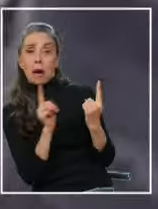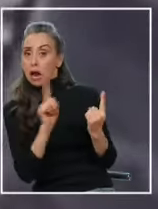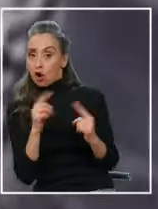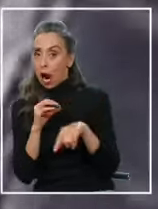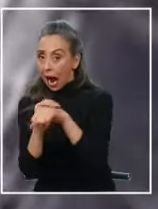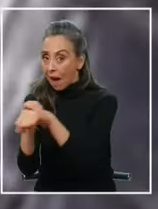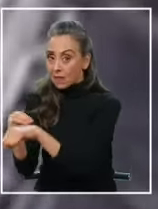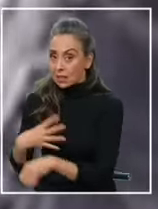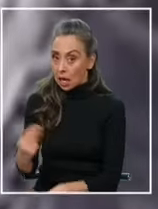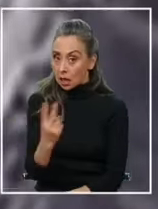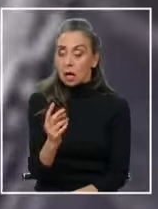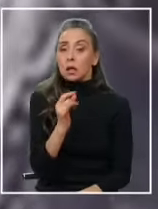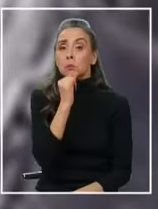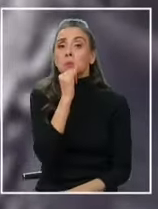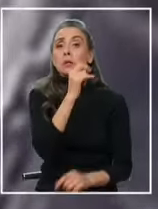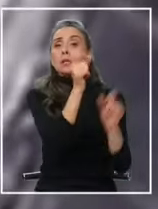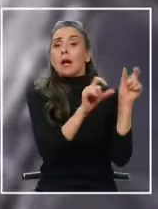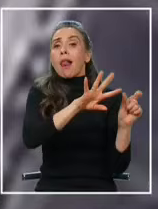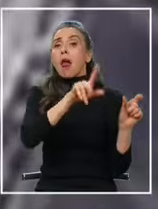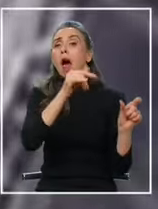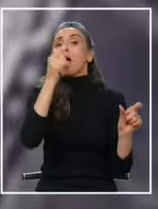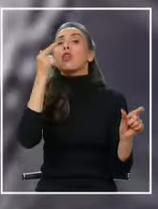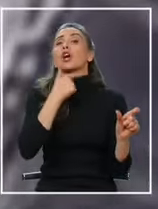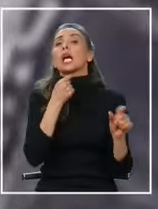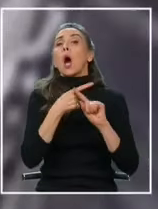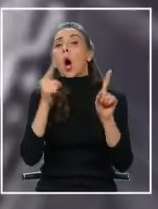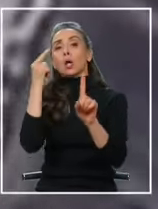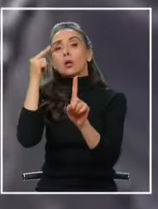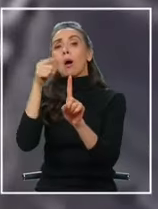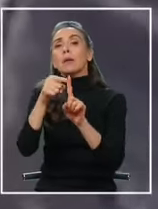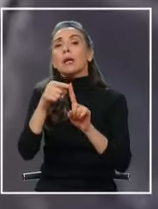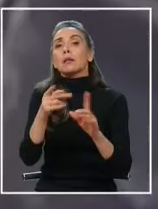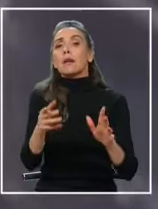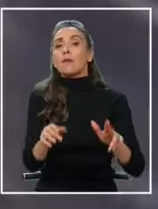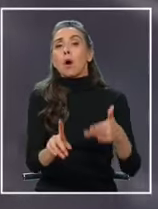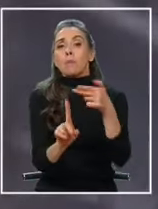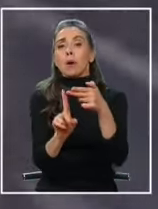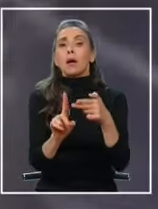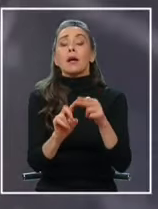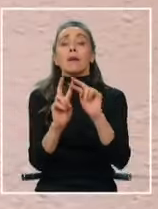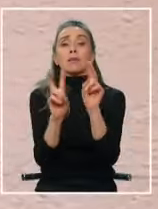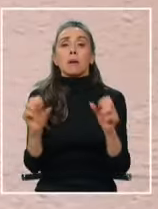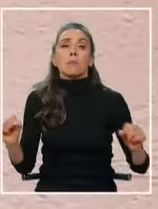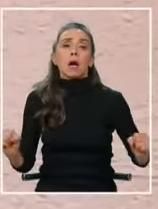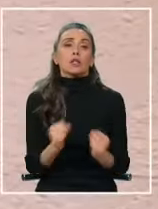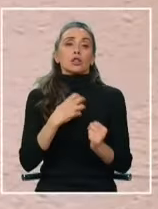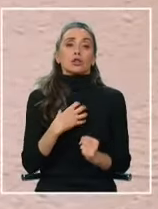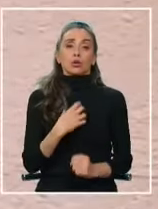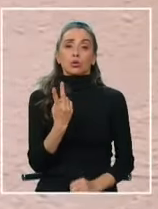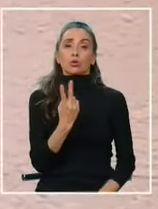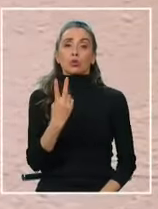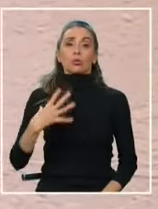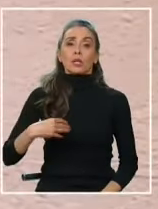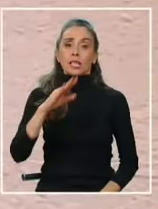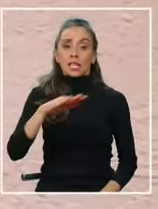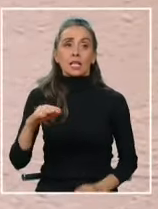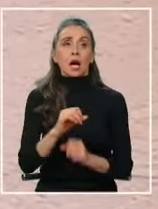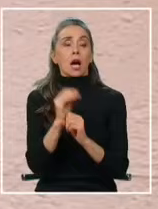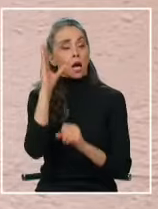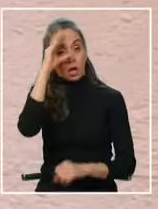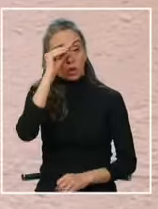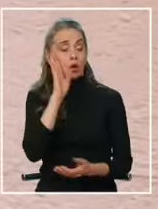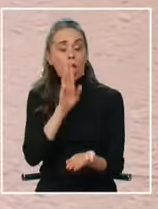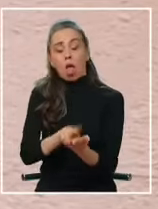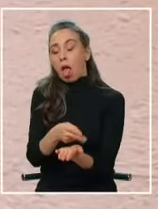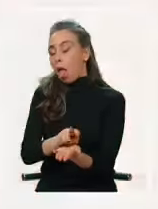le digo, uno no sabe las intenciones que ellos, otras intenciones que vienen. El tema es el susto, el susto que ellas pasan, no pudimos dormir